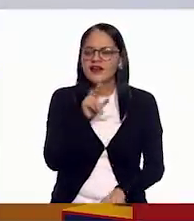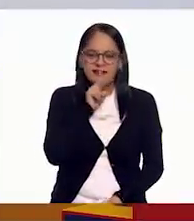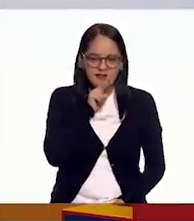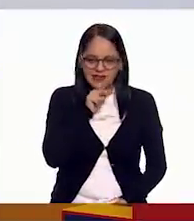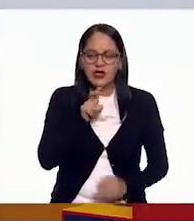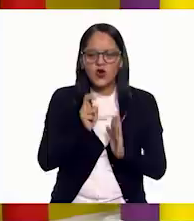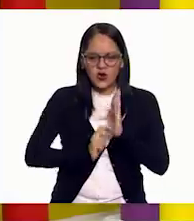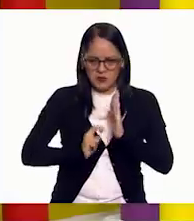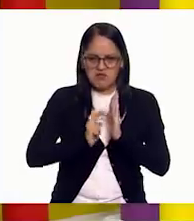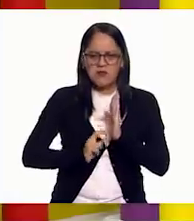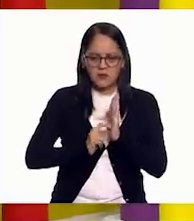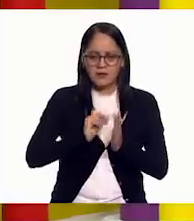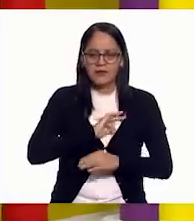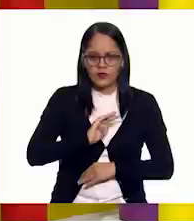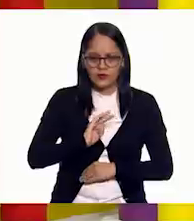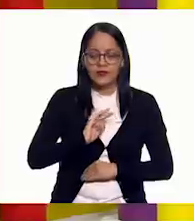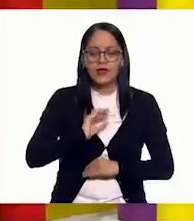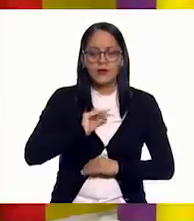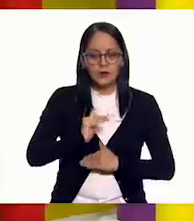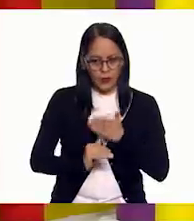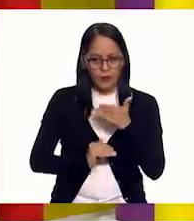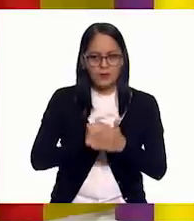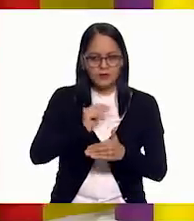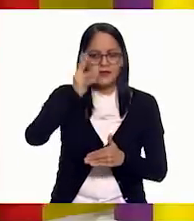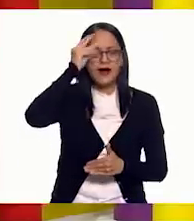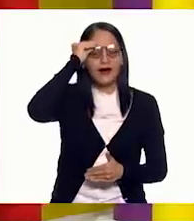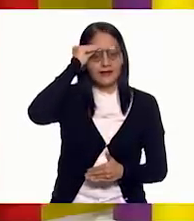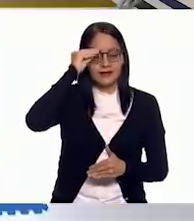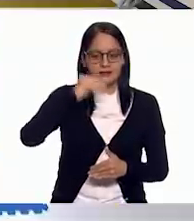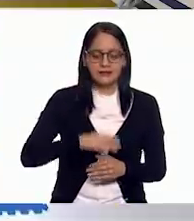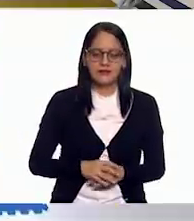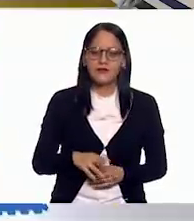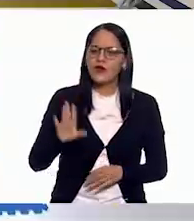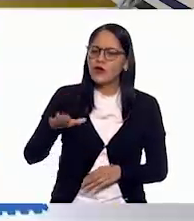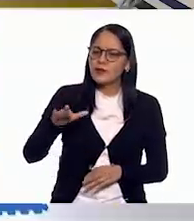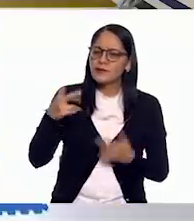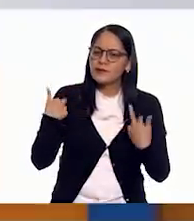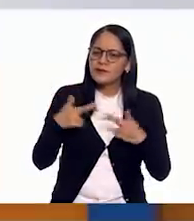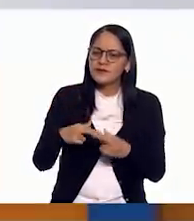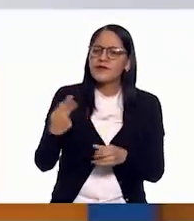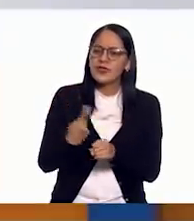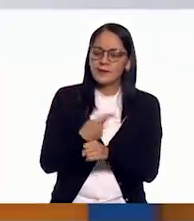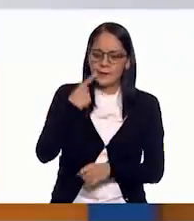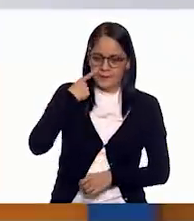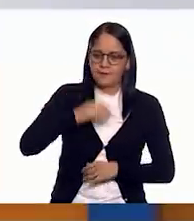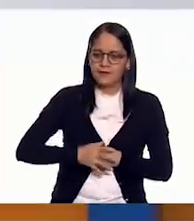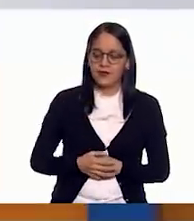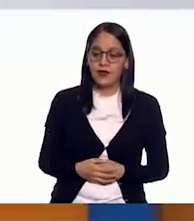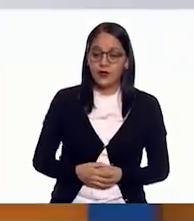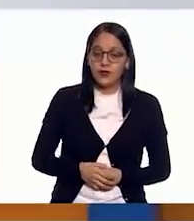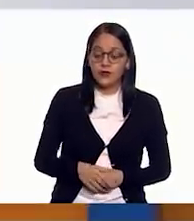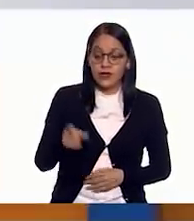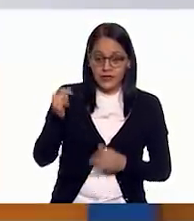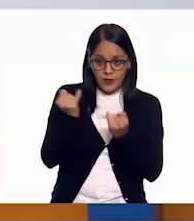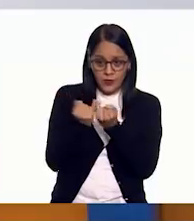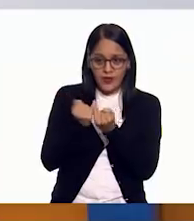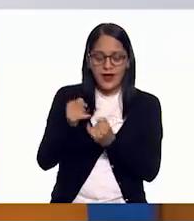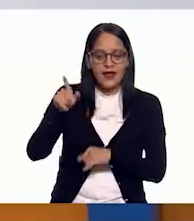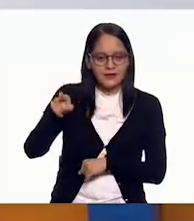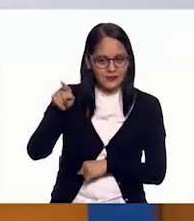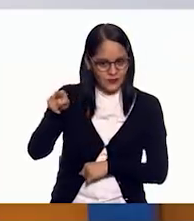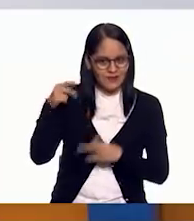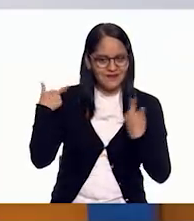corrigiendo e ir aprendiendo. Es que ¿sabes qué pasó, maestra Gaby? Así como tú nos haces de repente